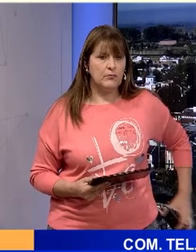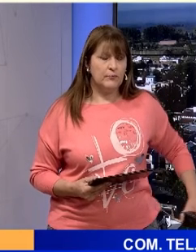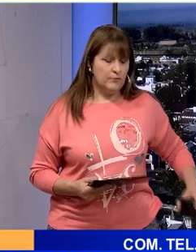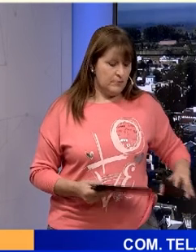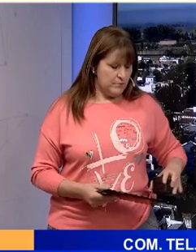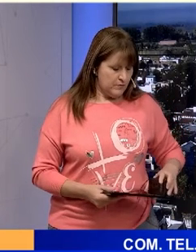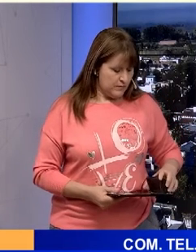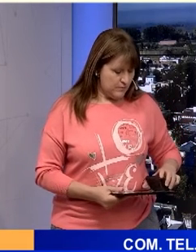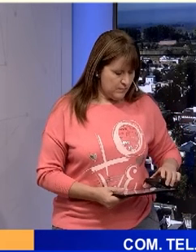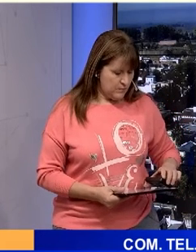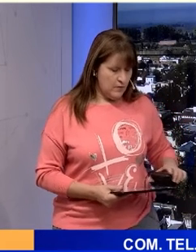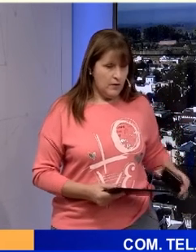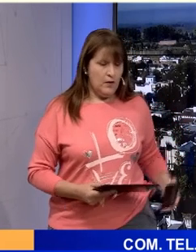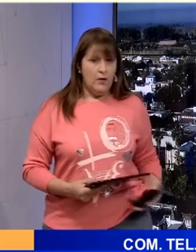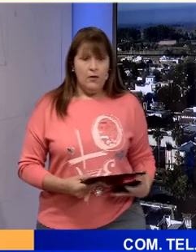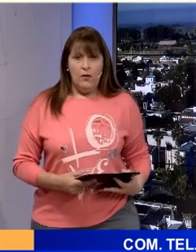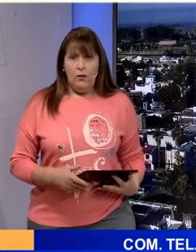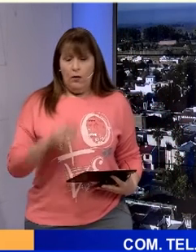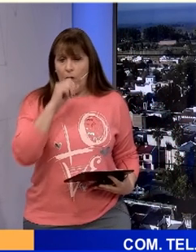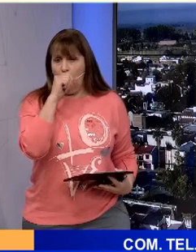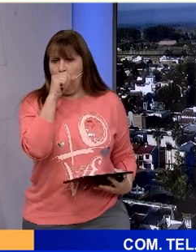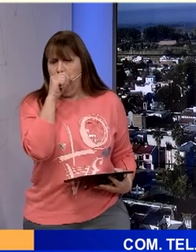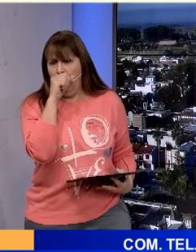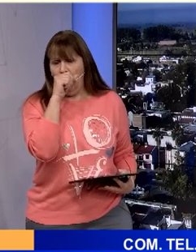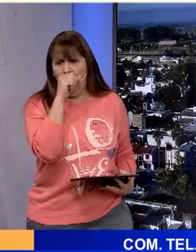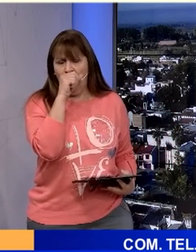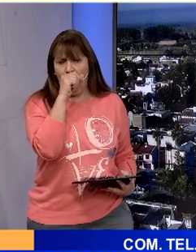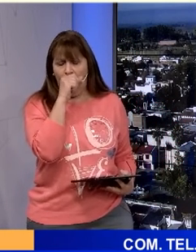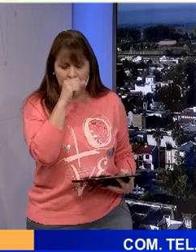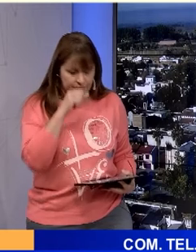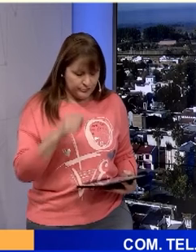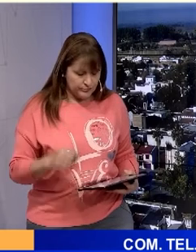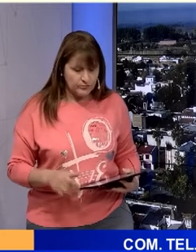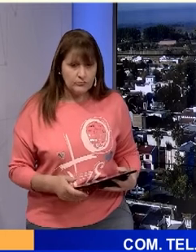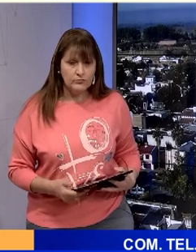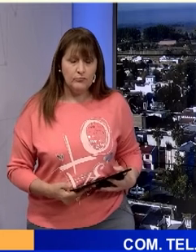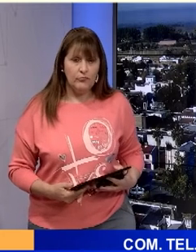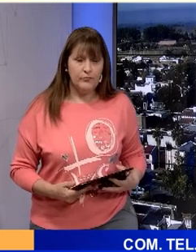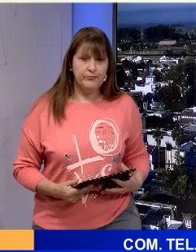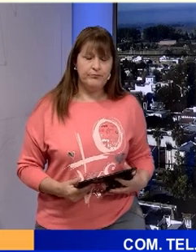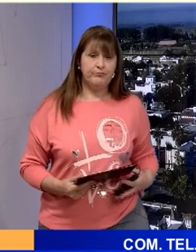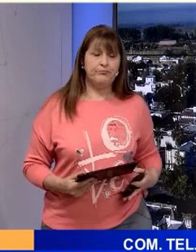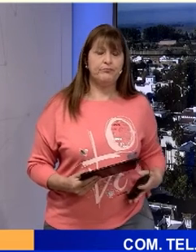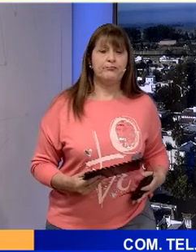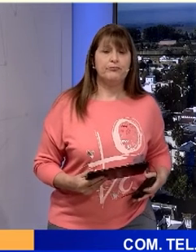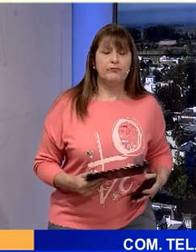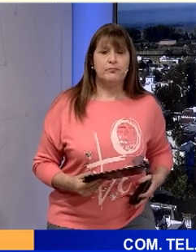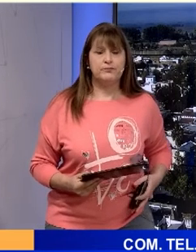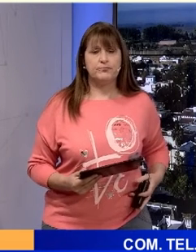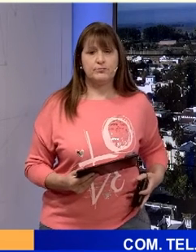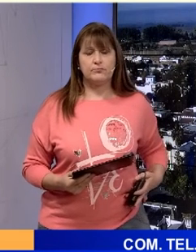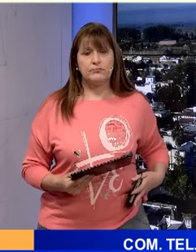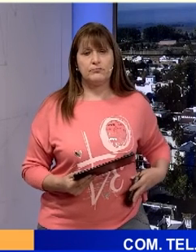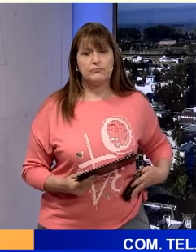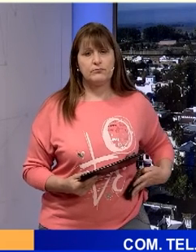ocurrido en los pasillos de tribunales abogados en ejercicio de la profesión, donde fueron fuertemente